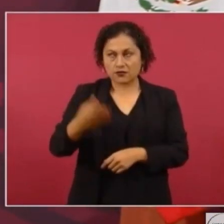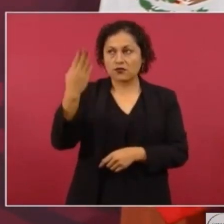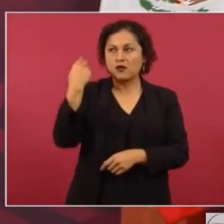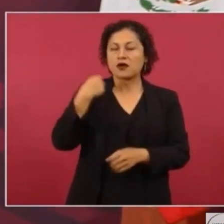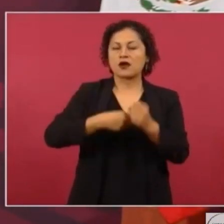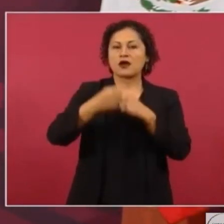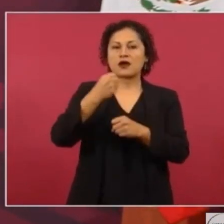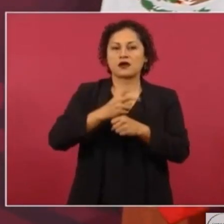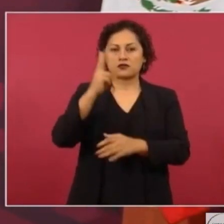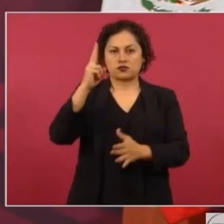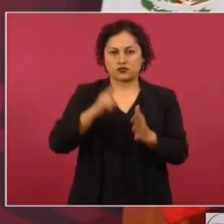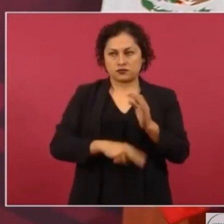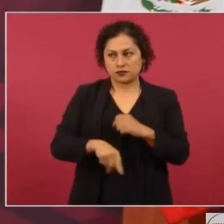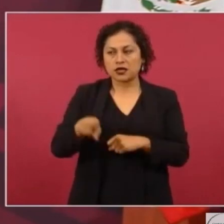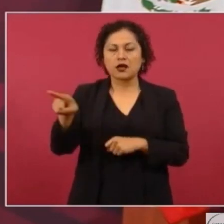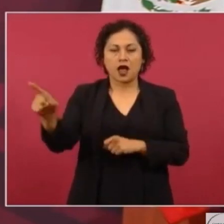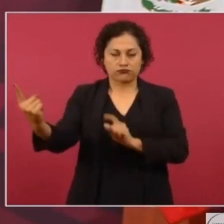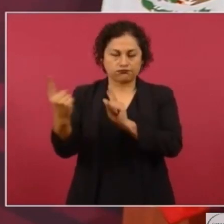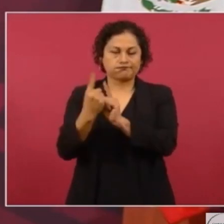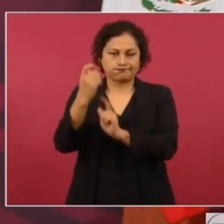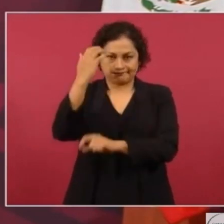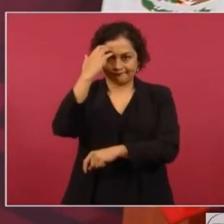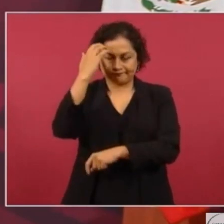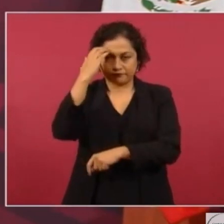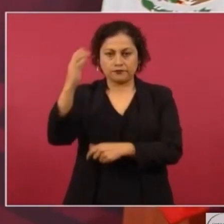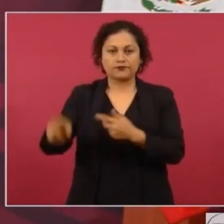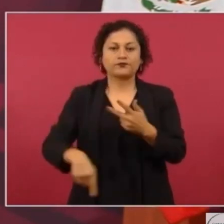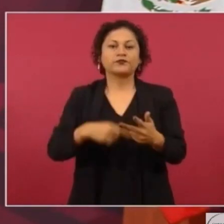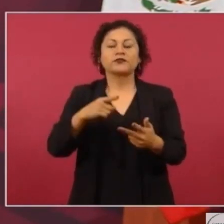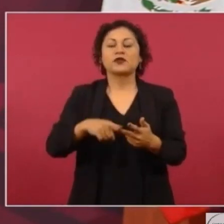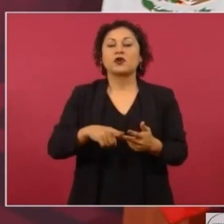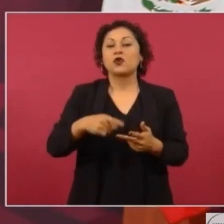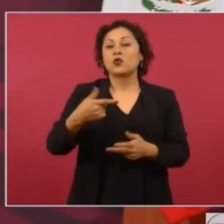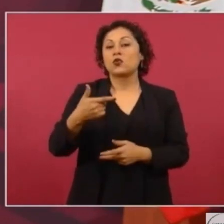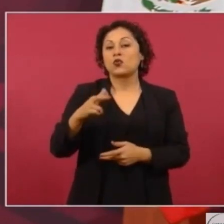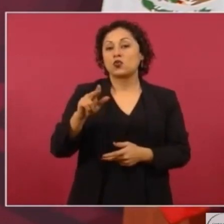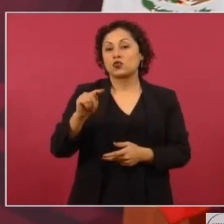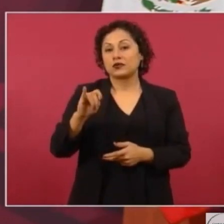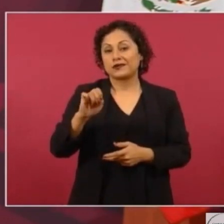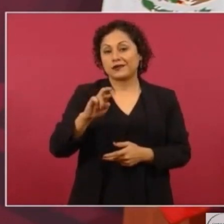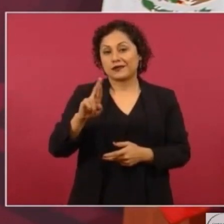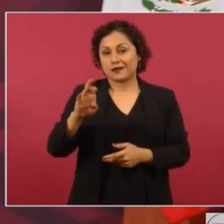Alfredo Gutiérrez pues ahora no lo conocía.